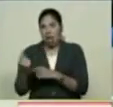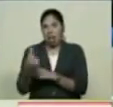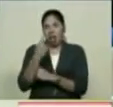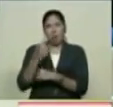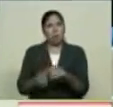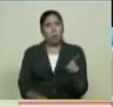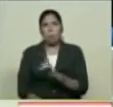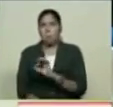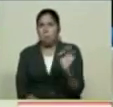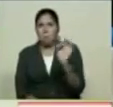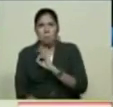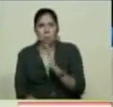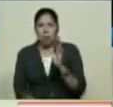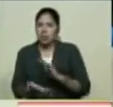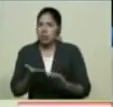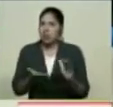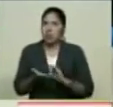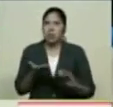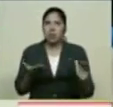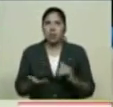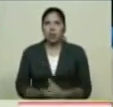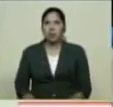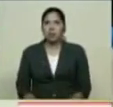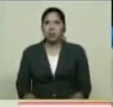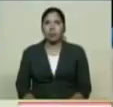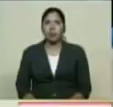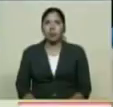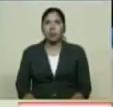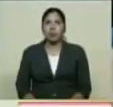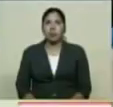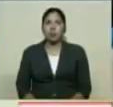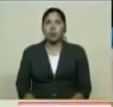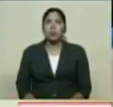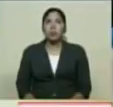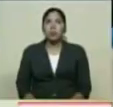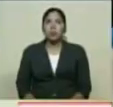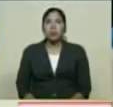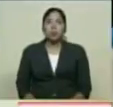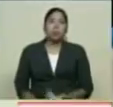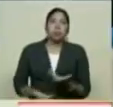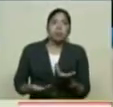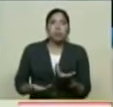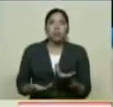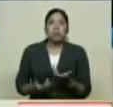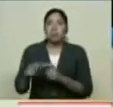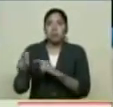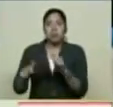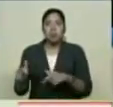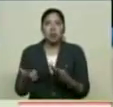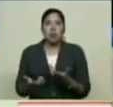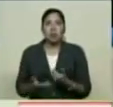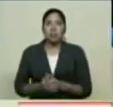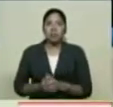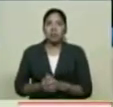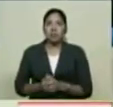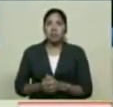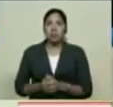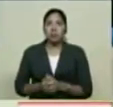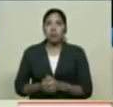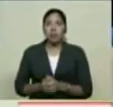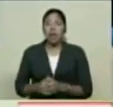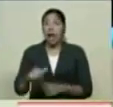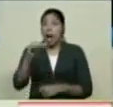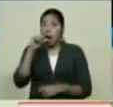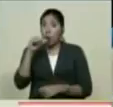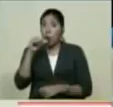técnico Que se desarrollaba Los delegados Pues o sea Manifestaban bueno El tema de la hidratación